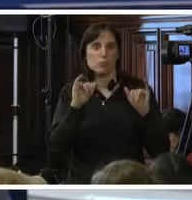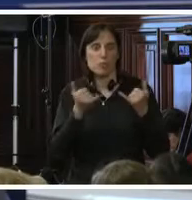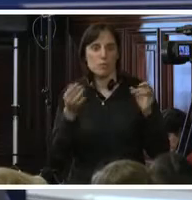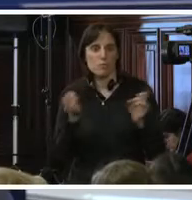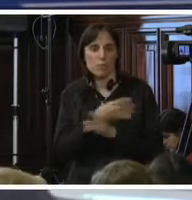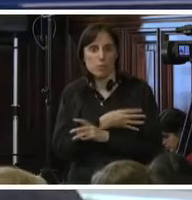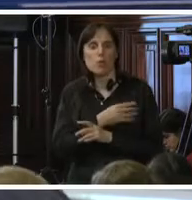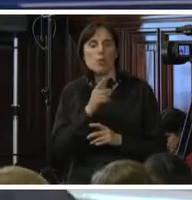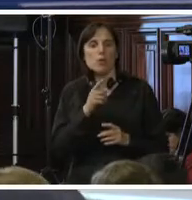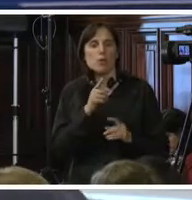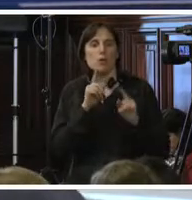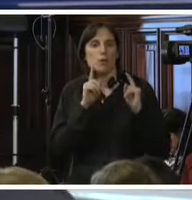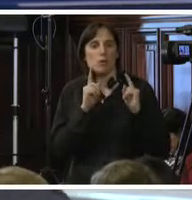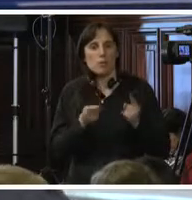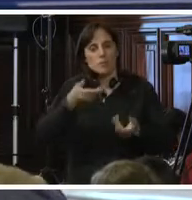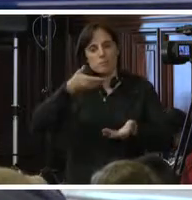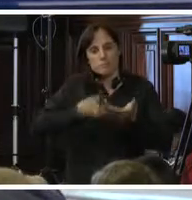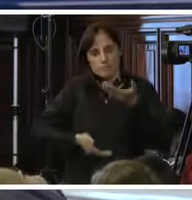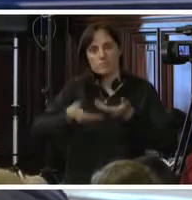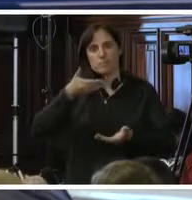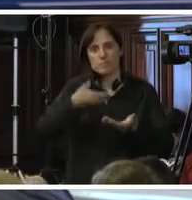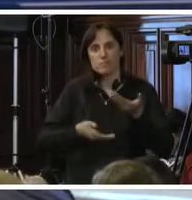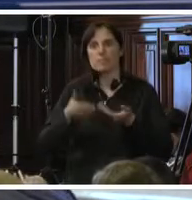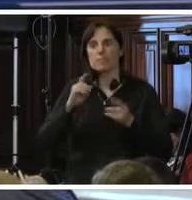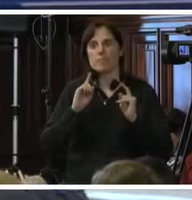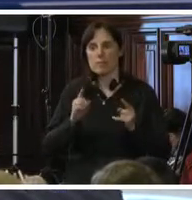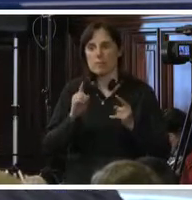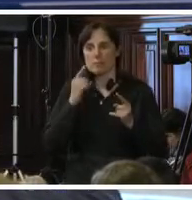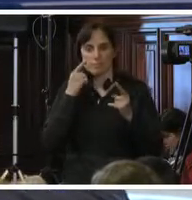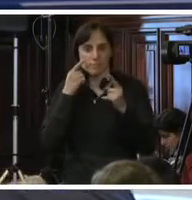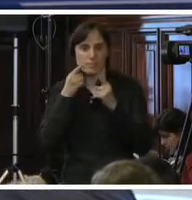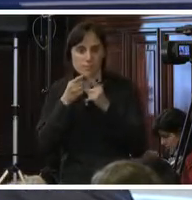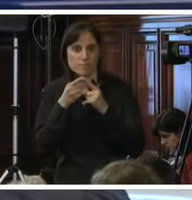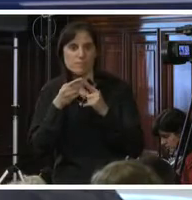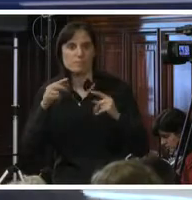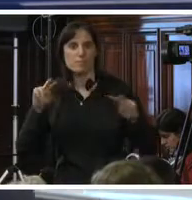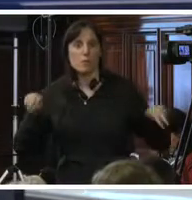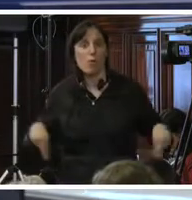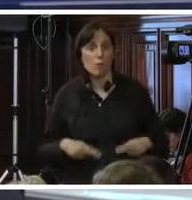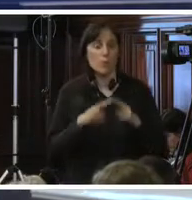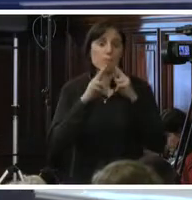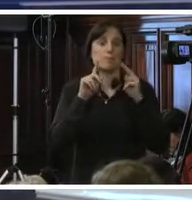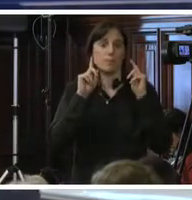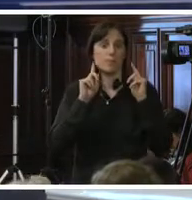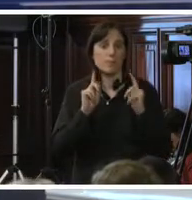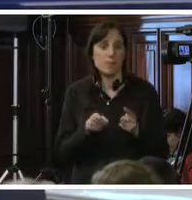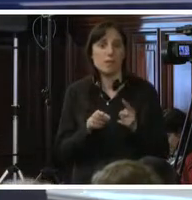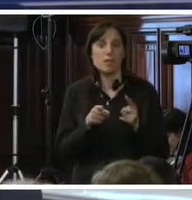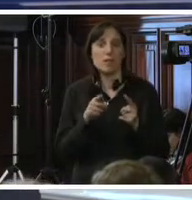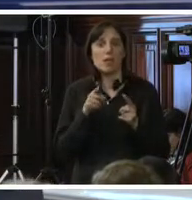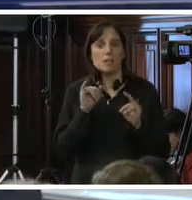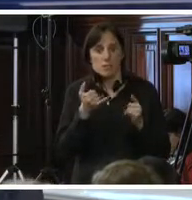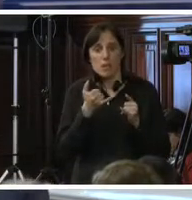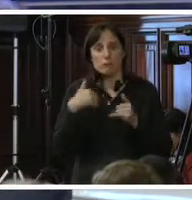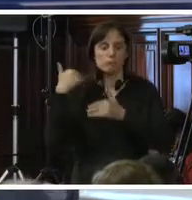de la propia implementación de la Convención de Palermo y otras iniciativas del Sistema de las Naciones Unidas, especialmente del escritorio de la UNADC, han